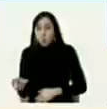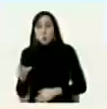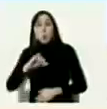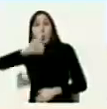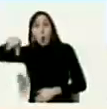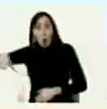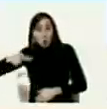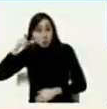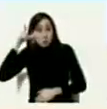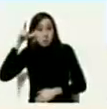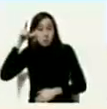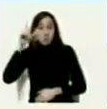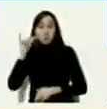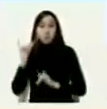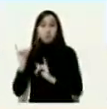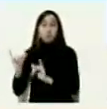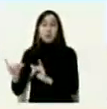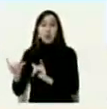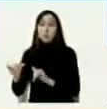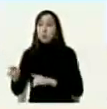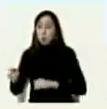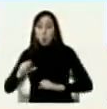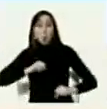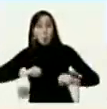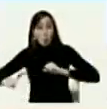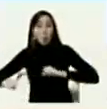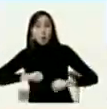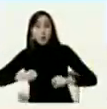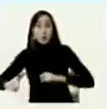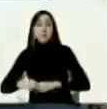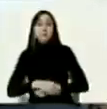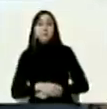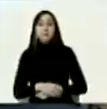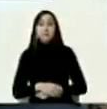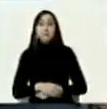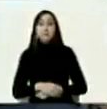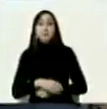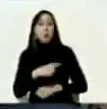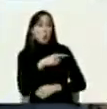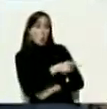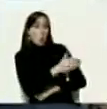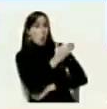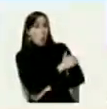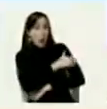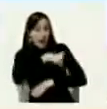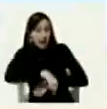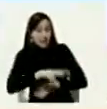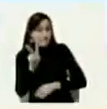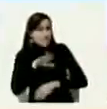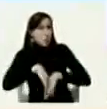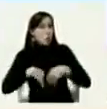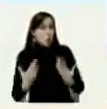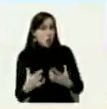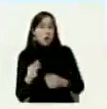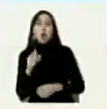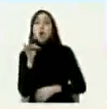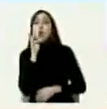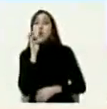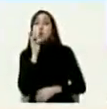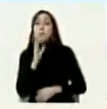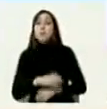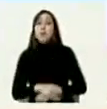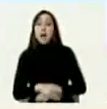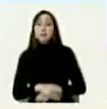Rodríguez coordinando por el lado de la oposición todavía toda unida